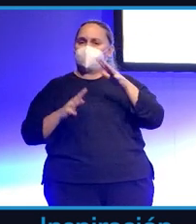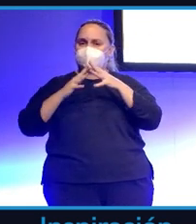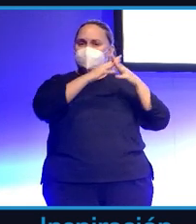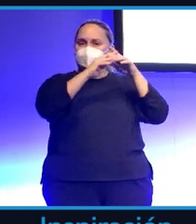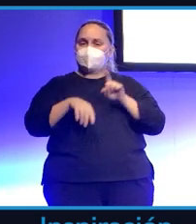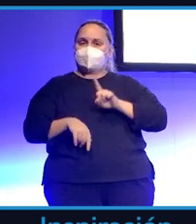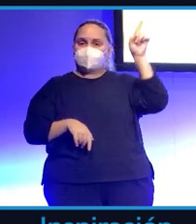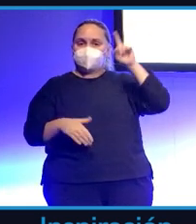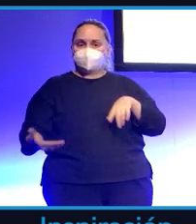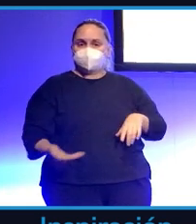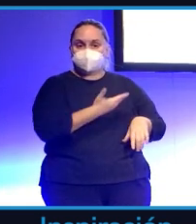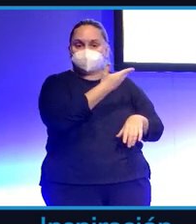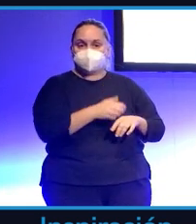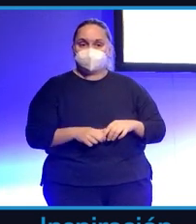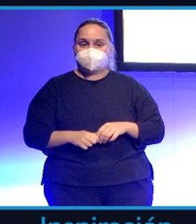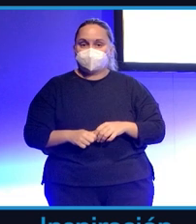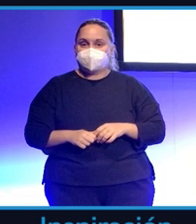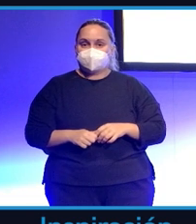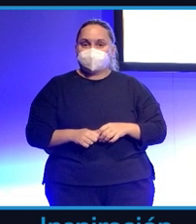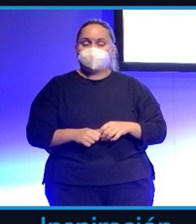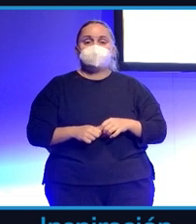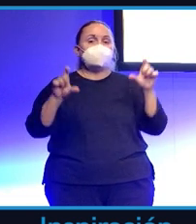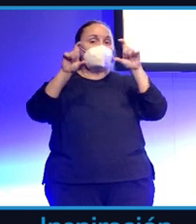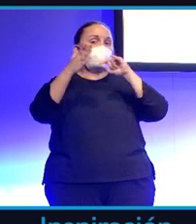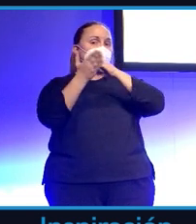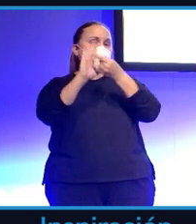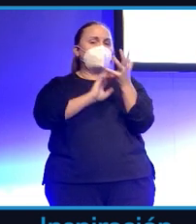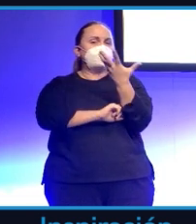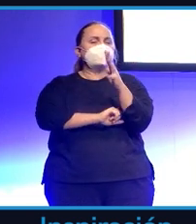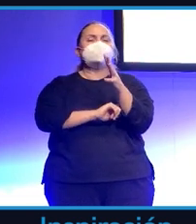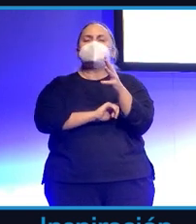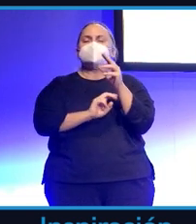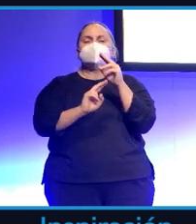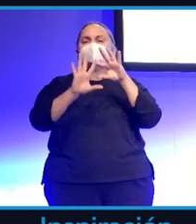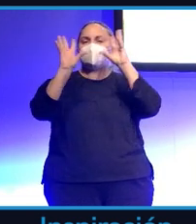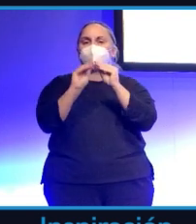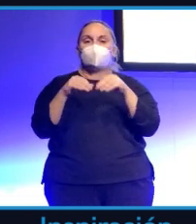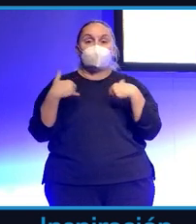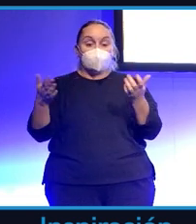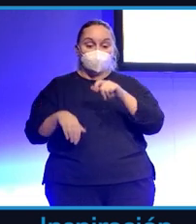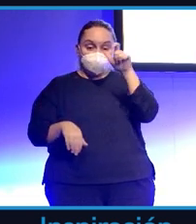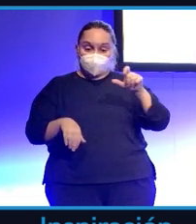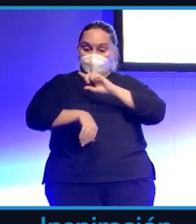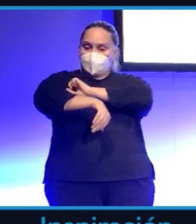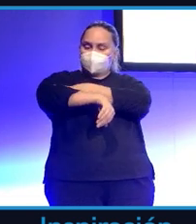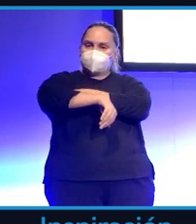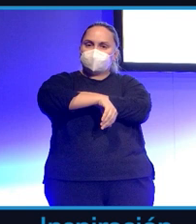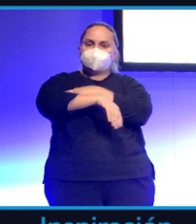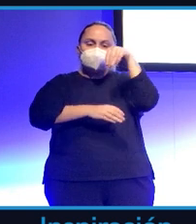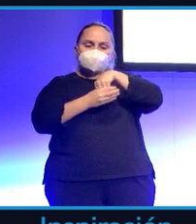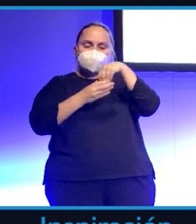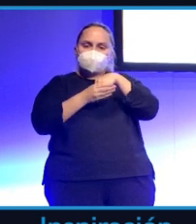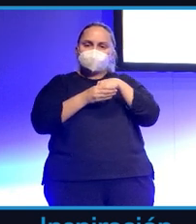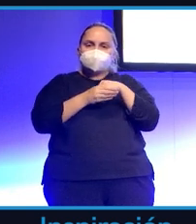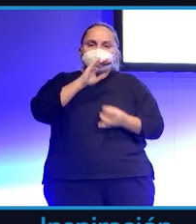Players Tribune, que más o menos consistía en que los propios deportistas generaban sus contenidos, se